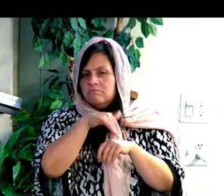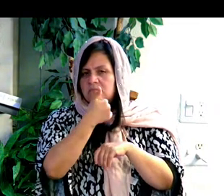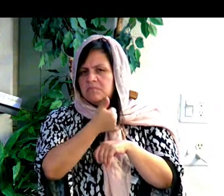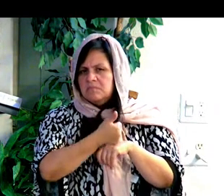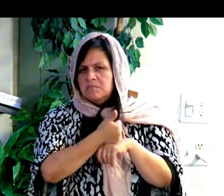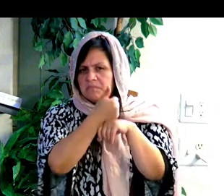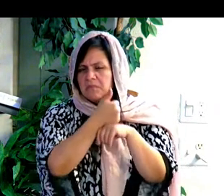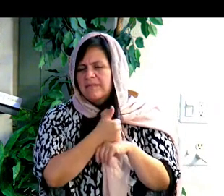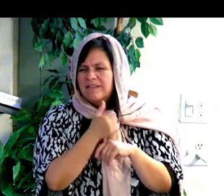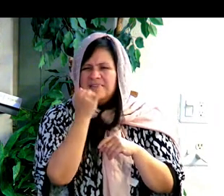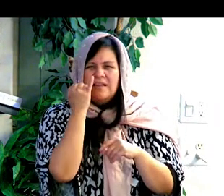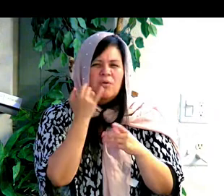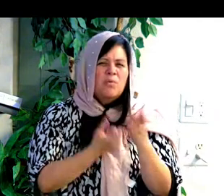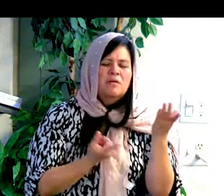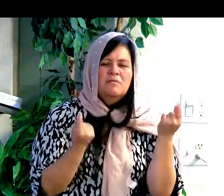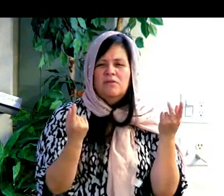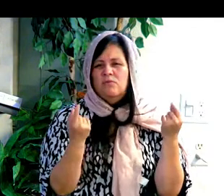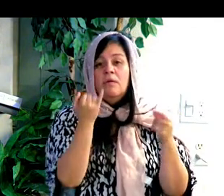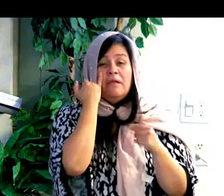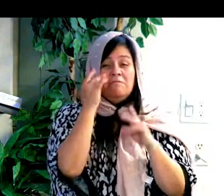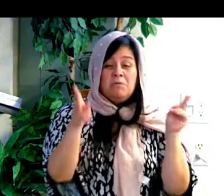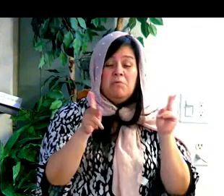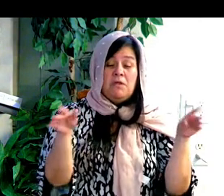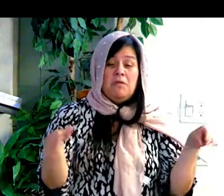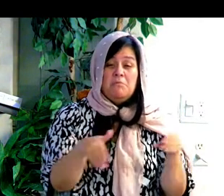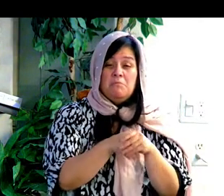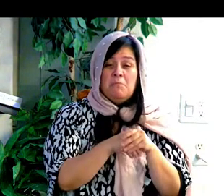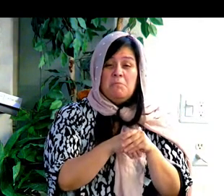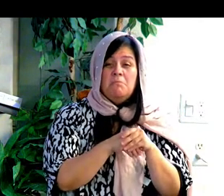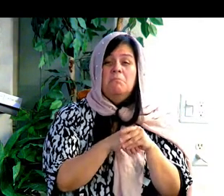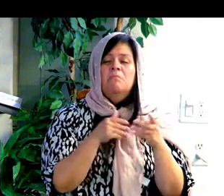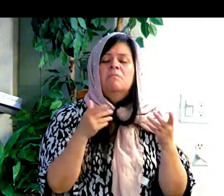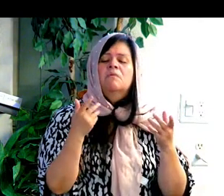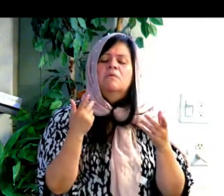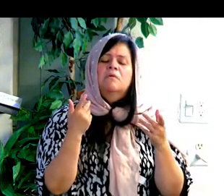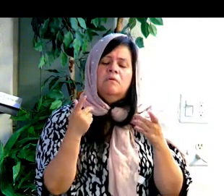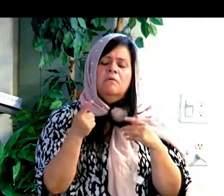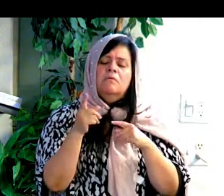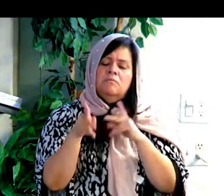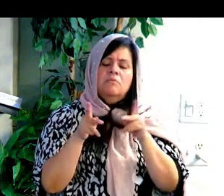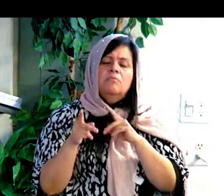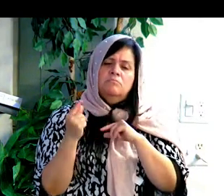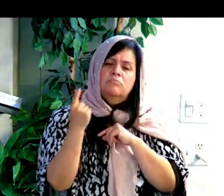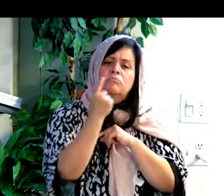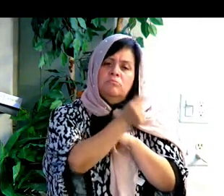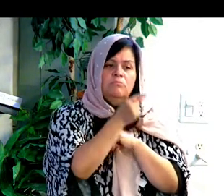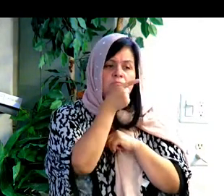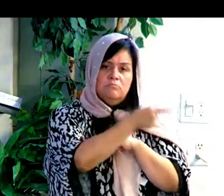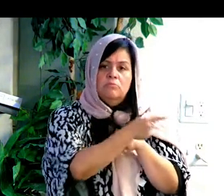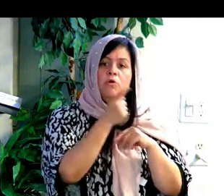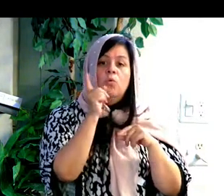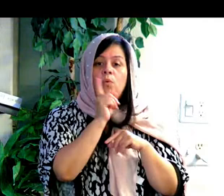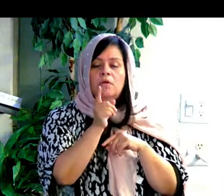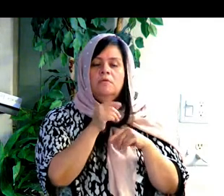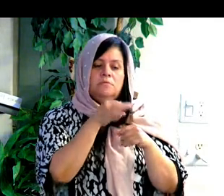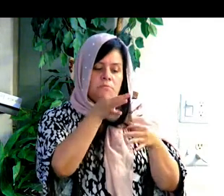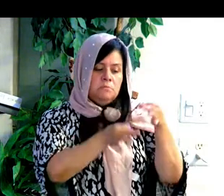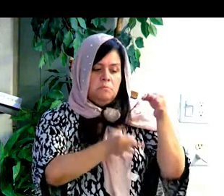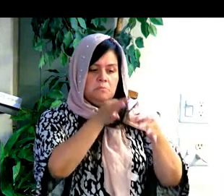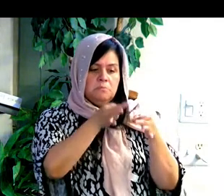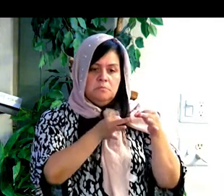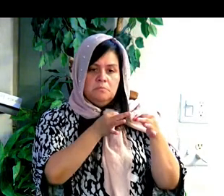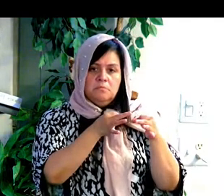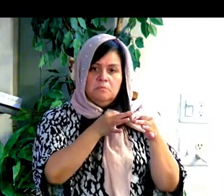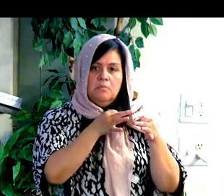Dice, es el lenguaje de bodas, dice, hay diferentes tipos de bodas, pero hablando de una boda tradicional,